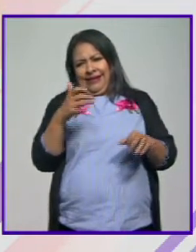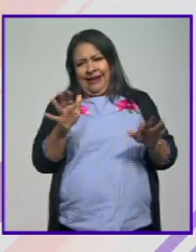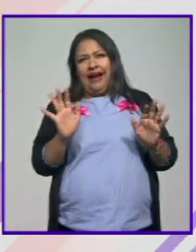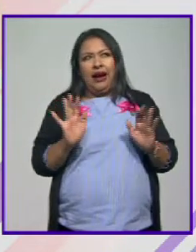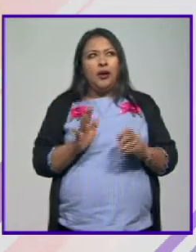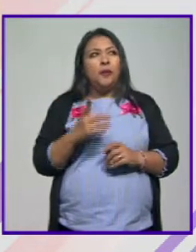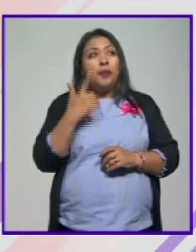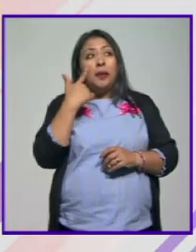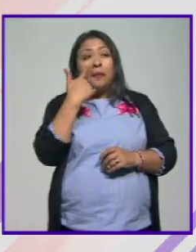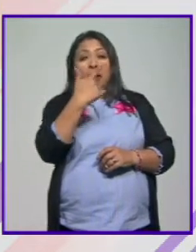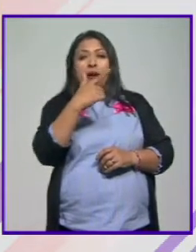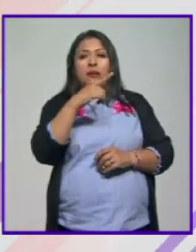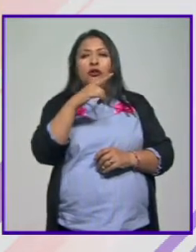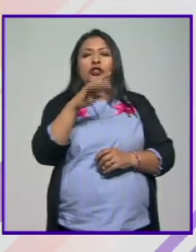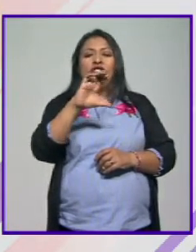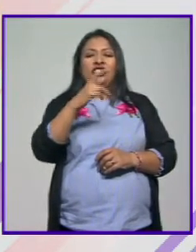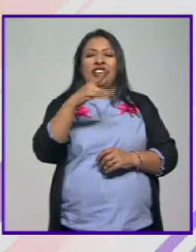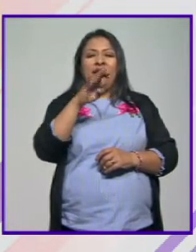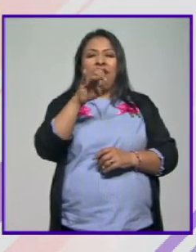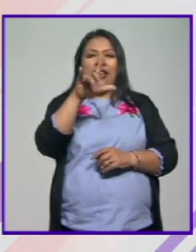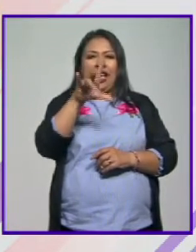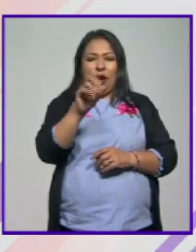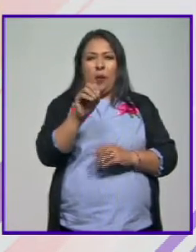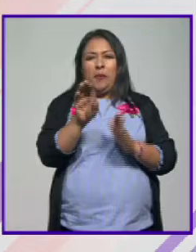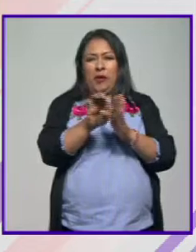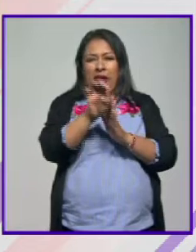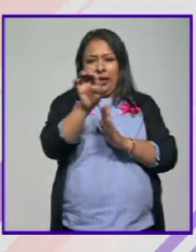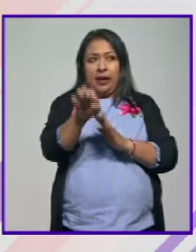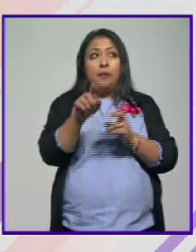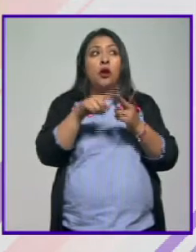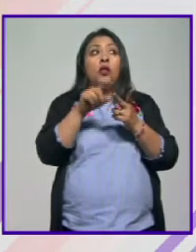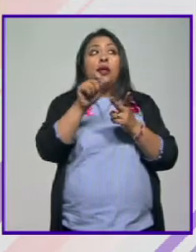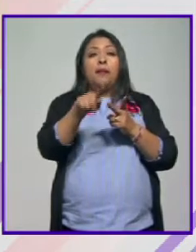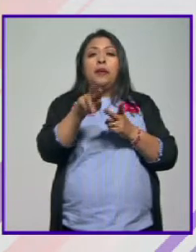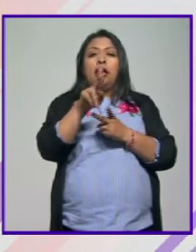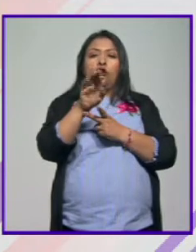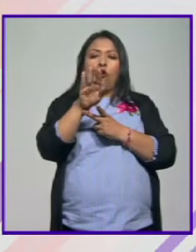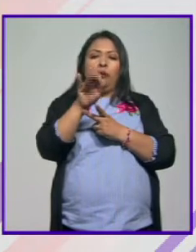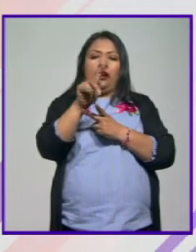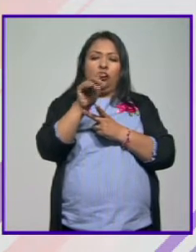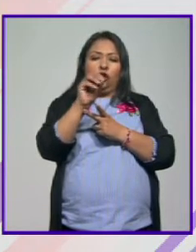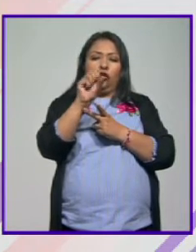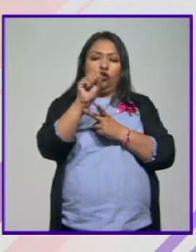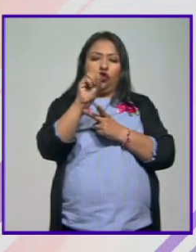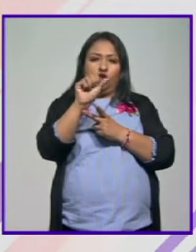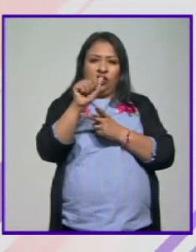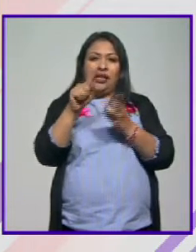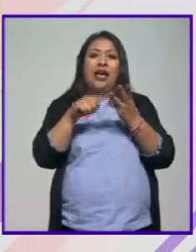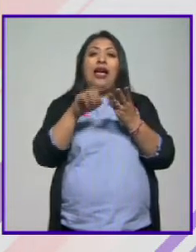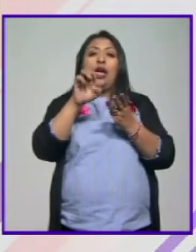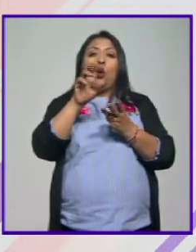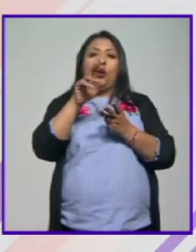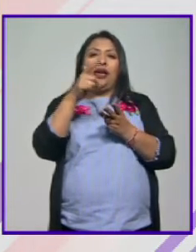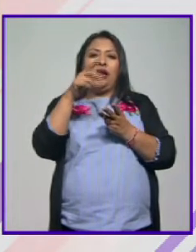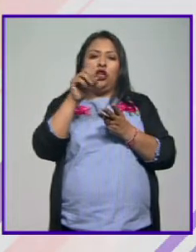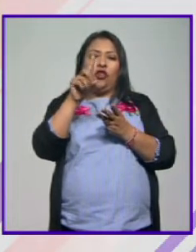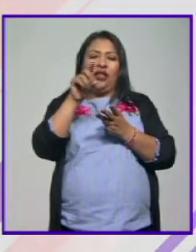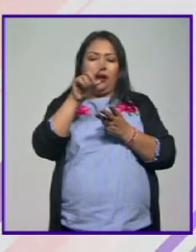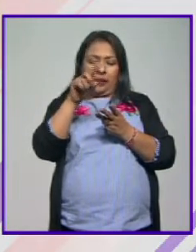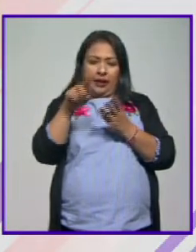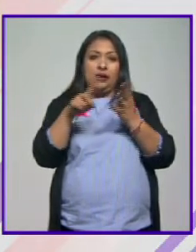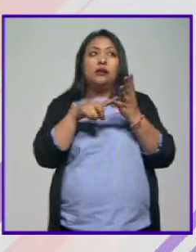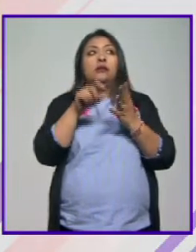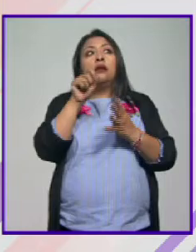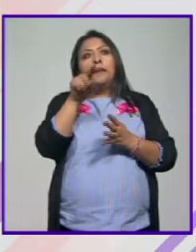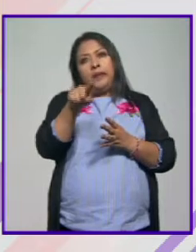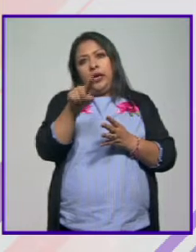ahí tenemos a Javier López Chabelo por ejemplo pero está también Roberto Sosa y también está Eugenio Derbez y como ya